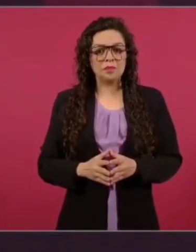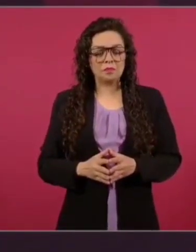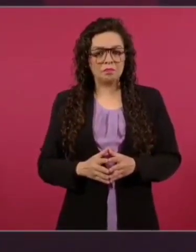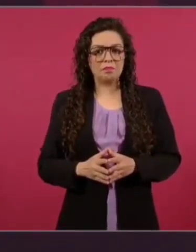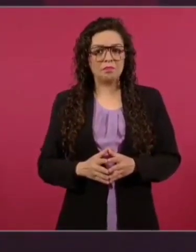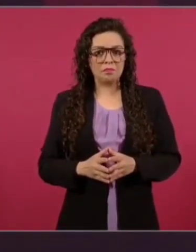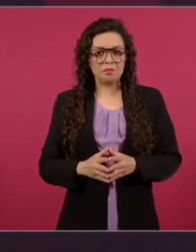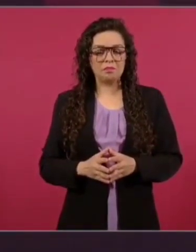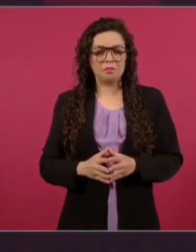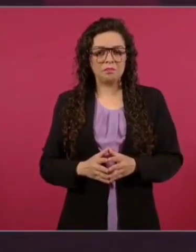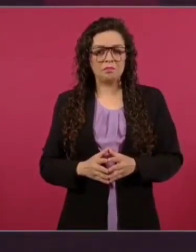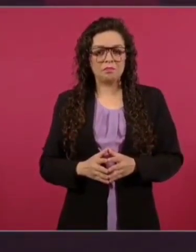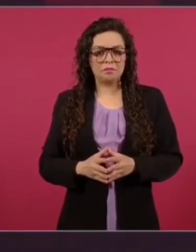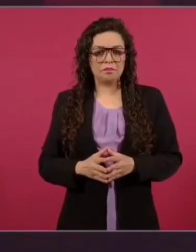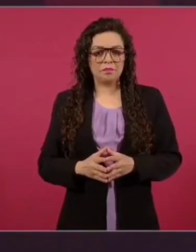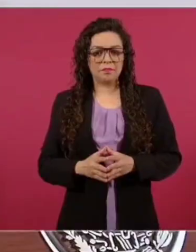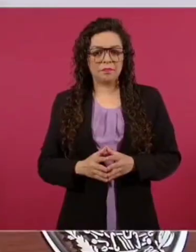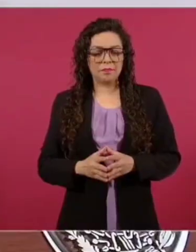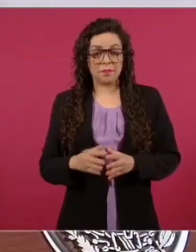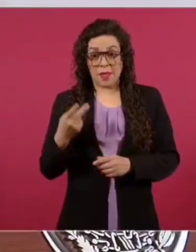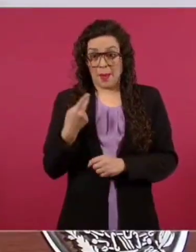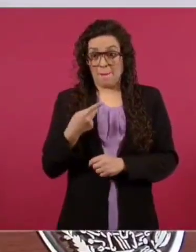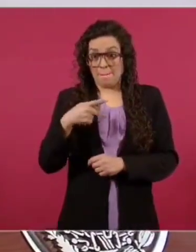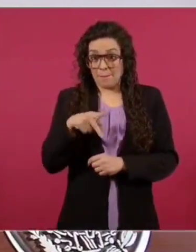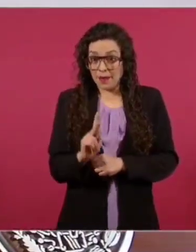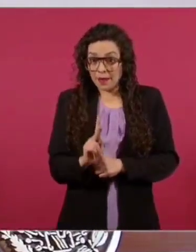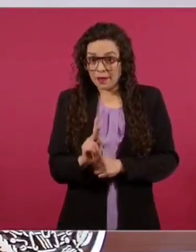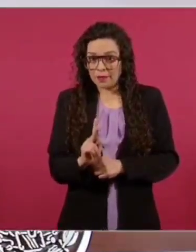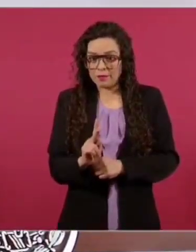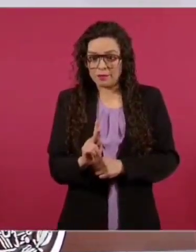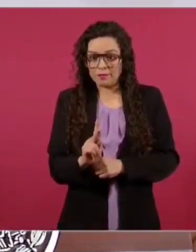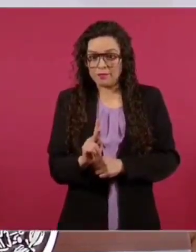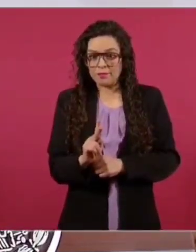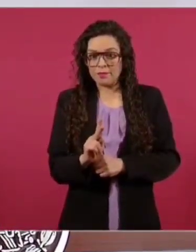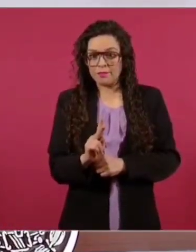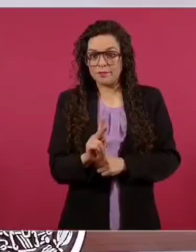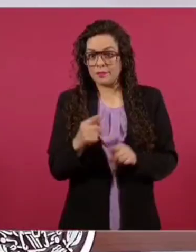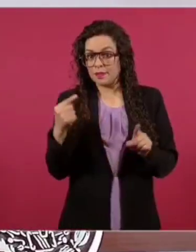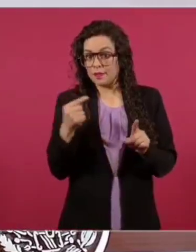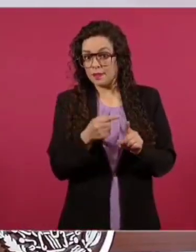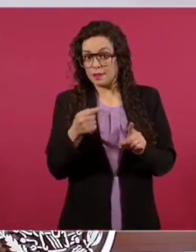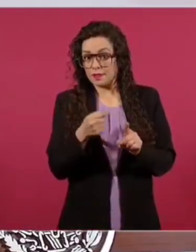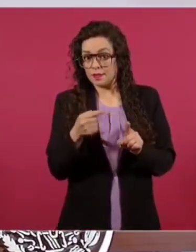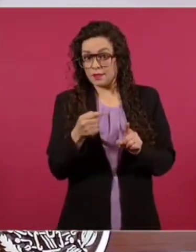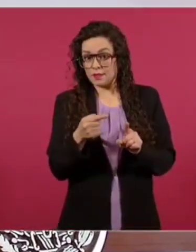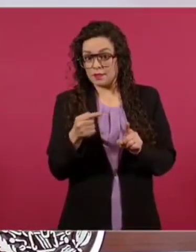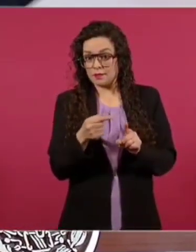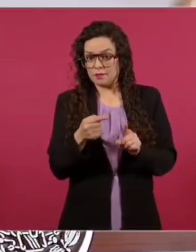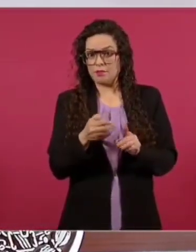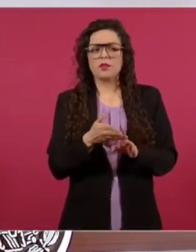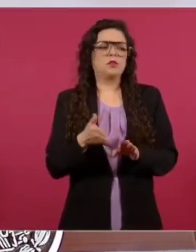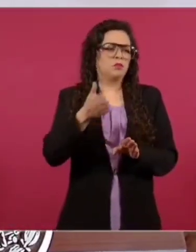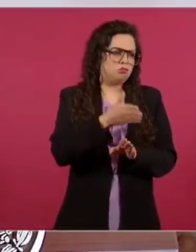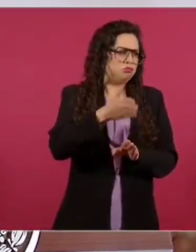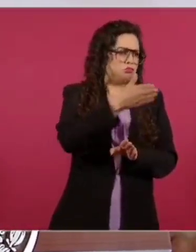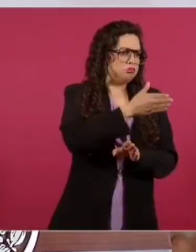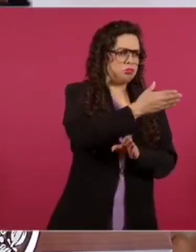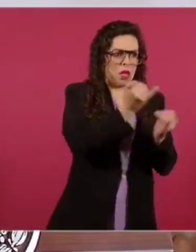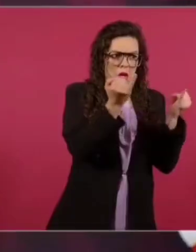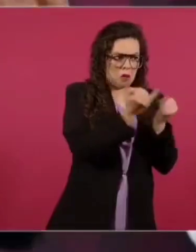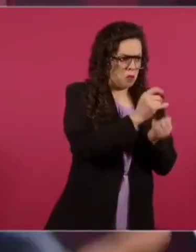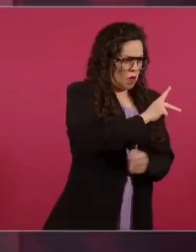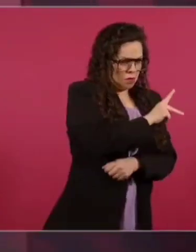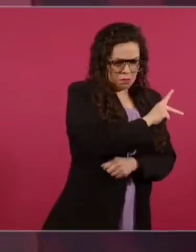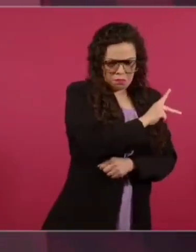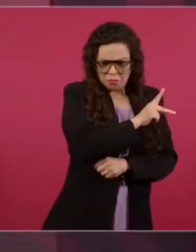Aún cuando ya esa fórmula se había aplicado en las elecciones anteriores, querían